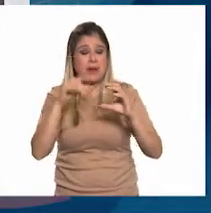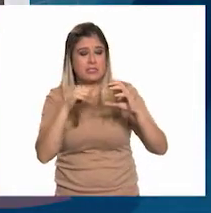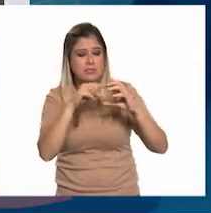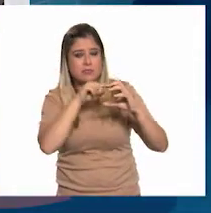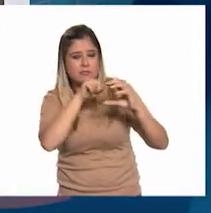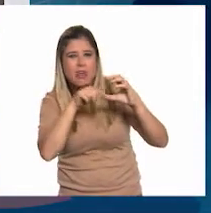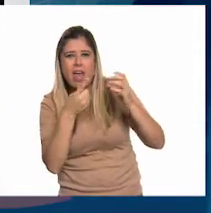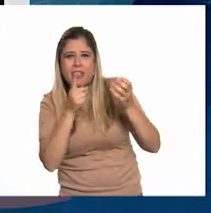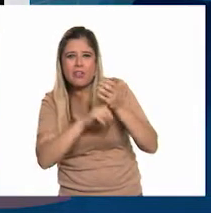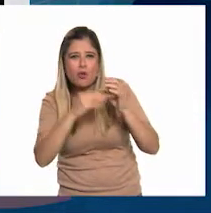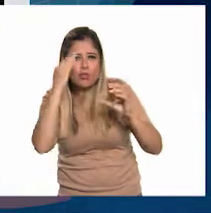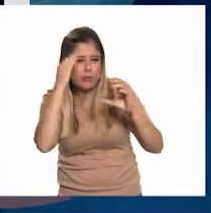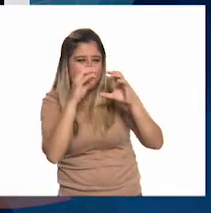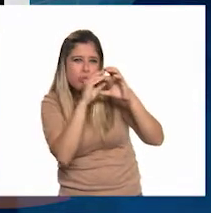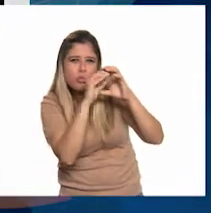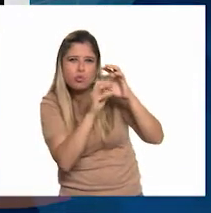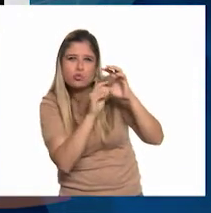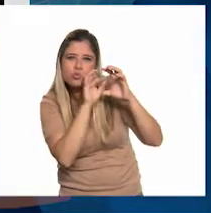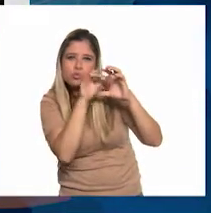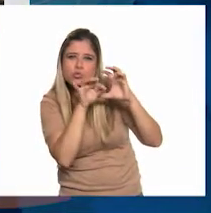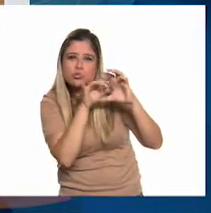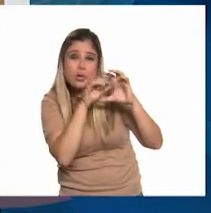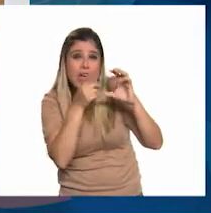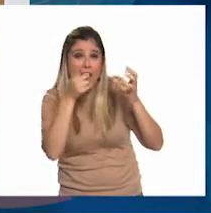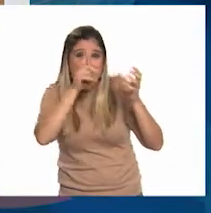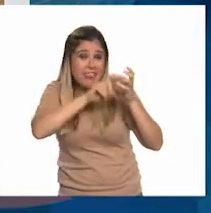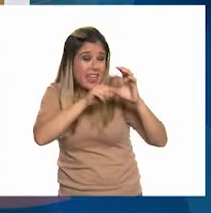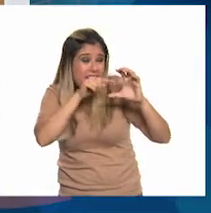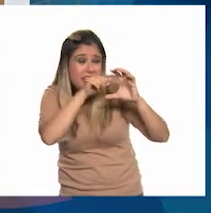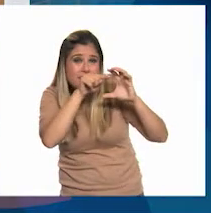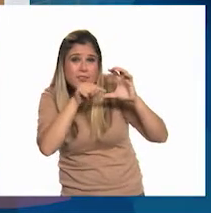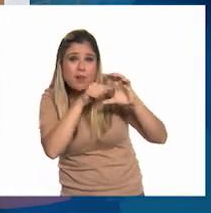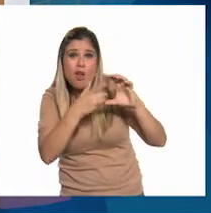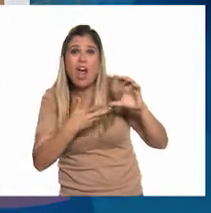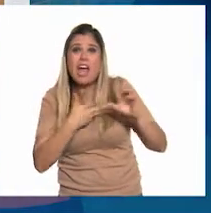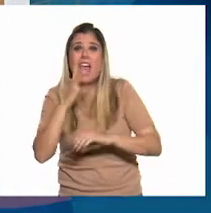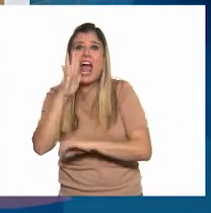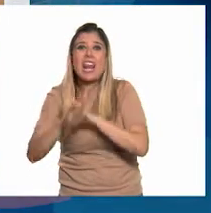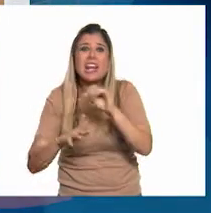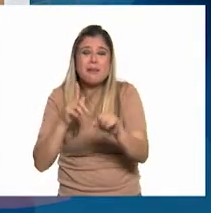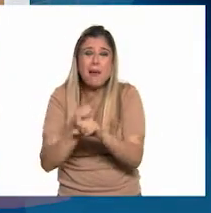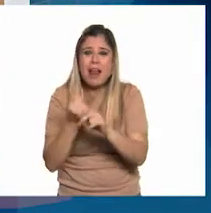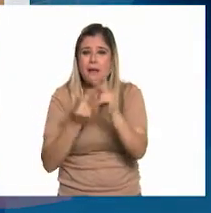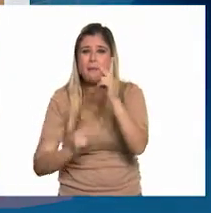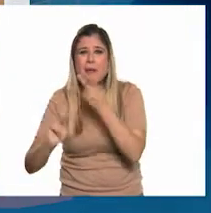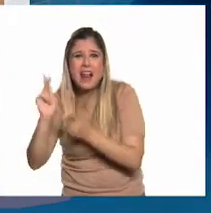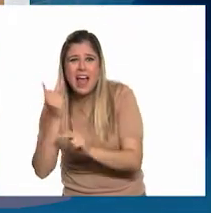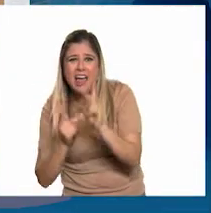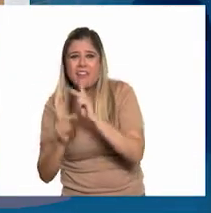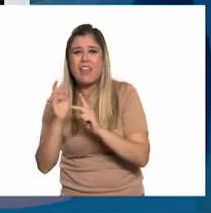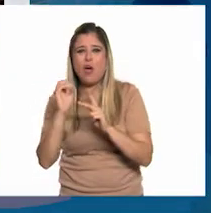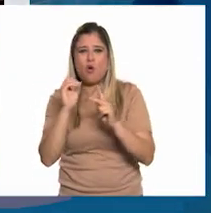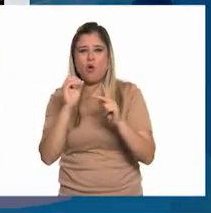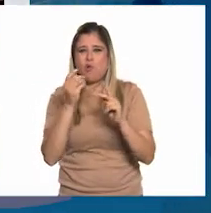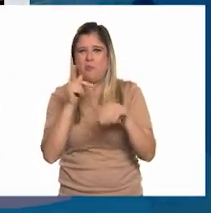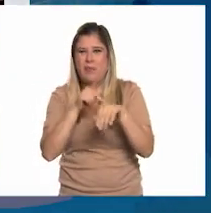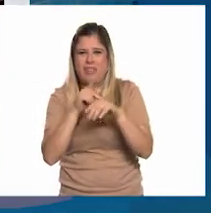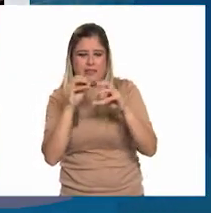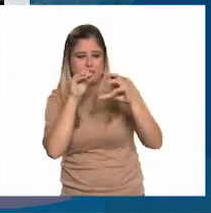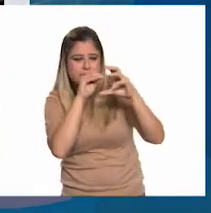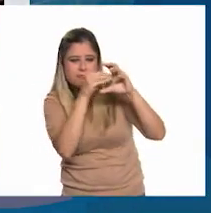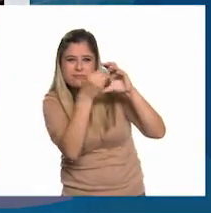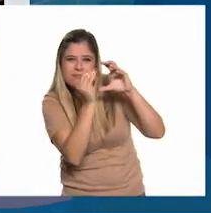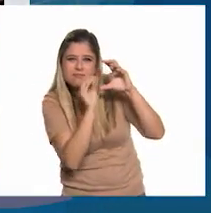tiempo. En algunas ocasiones, en su interior, tiene atrapados animales, plantas o pedazos de estos, lo que ha